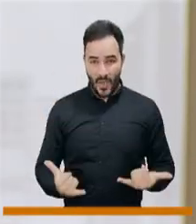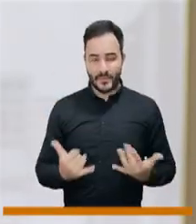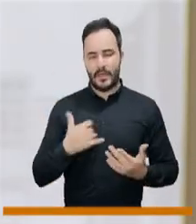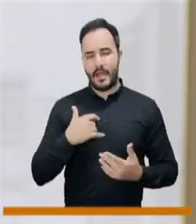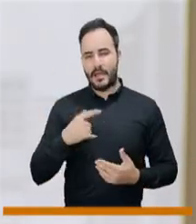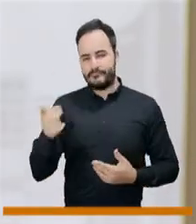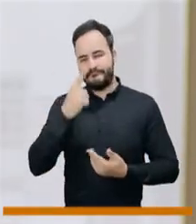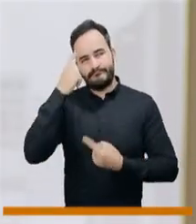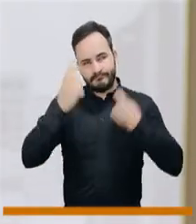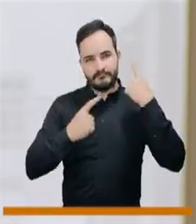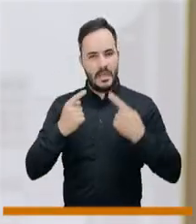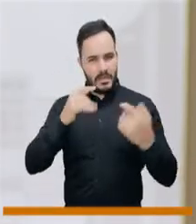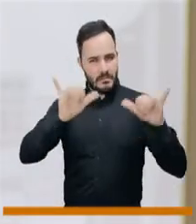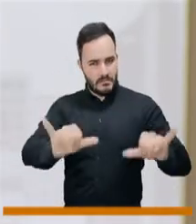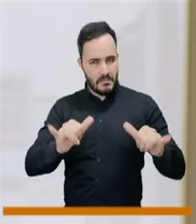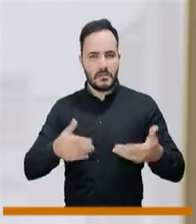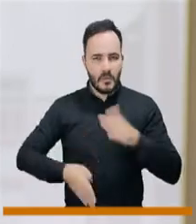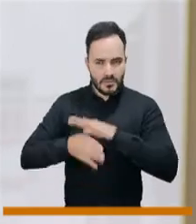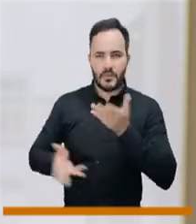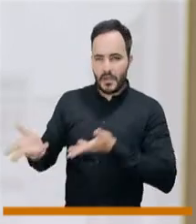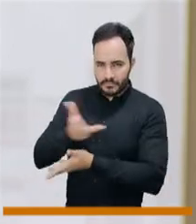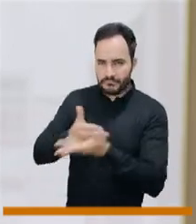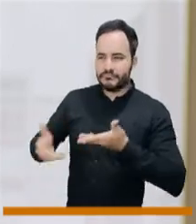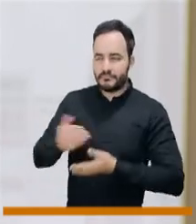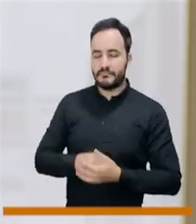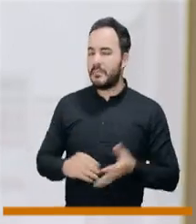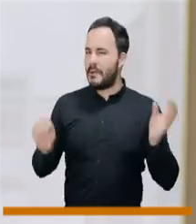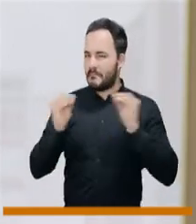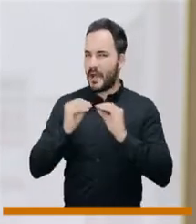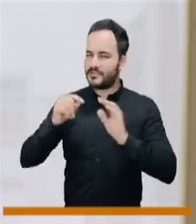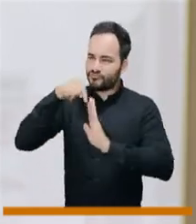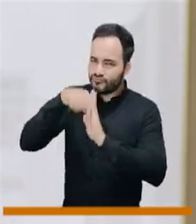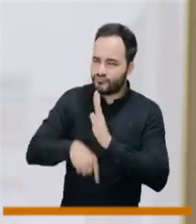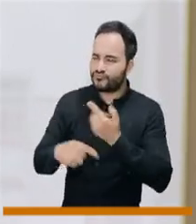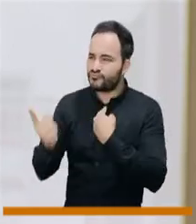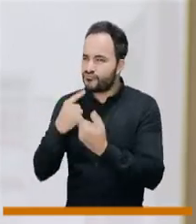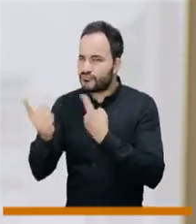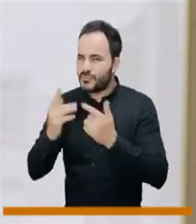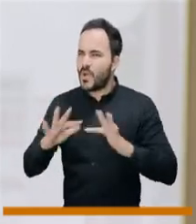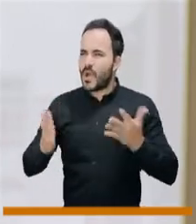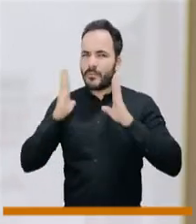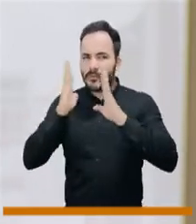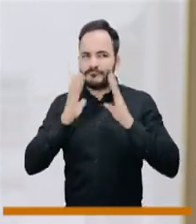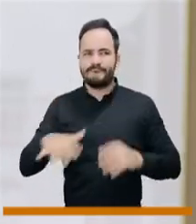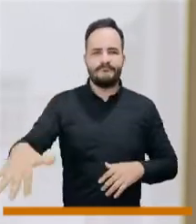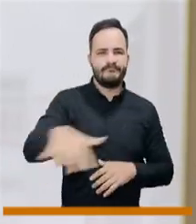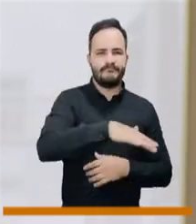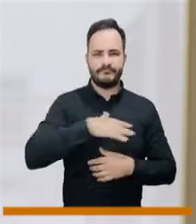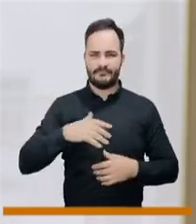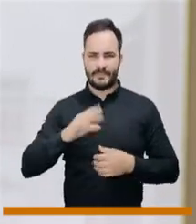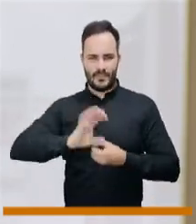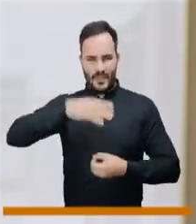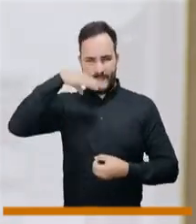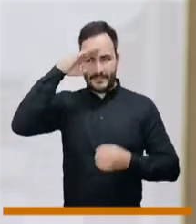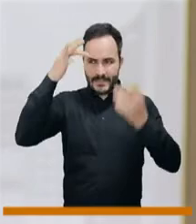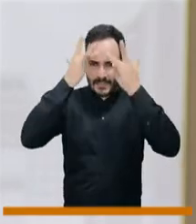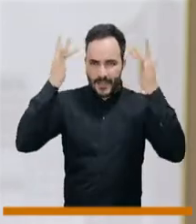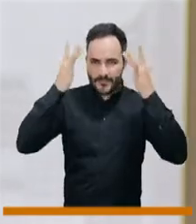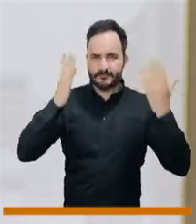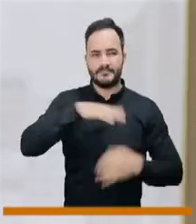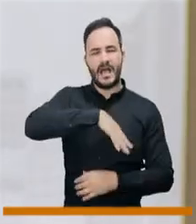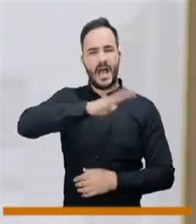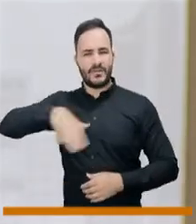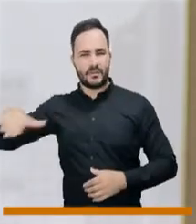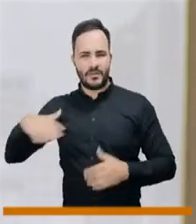de salud mental y conozcamos un poco más acerca de toda esta intervención que se ha hecho para poder atender la salud